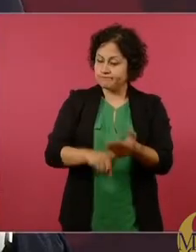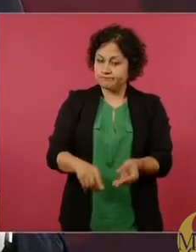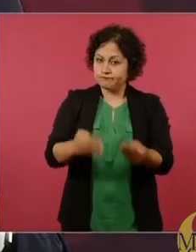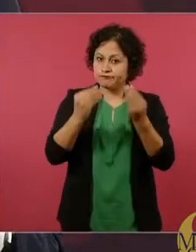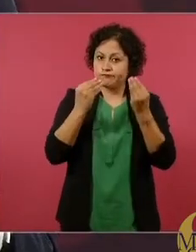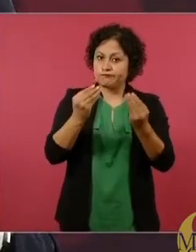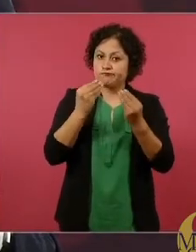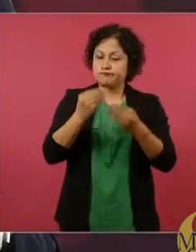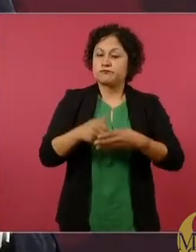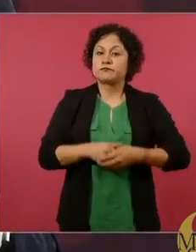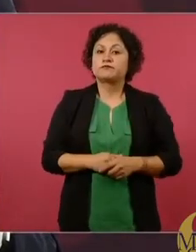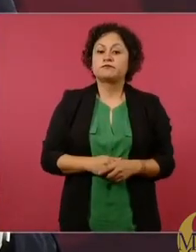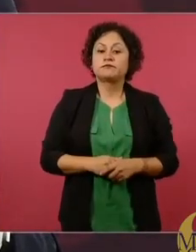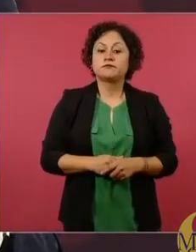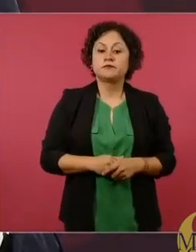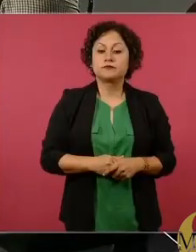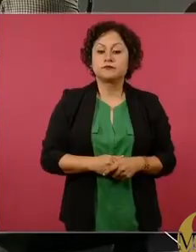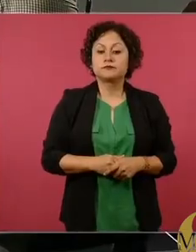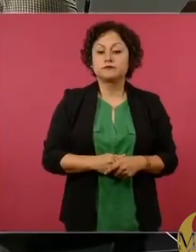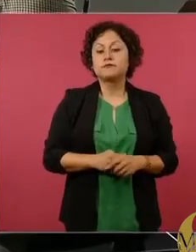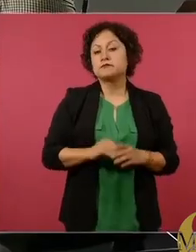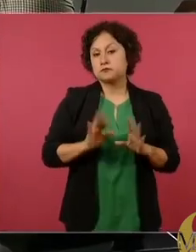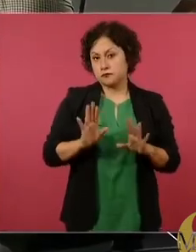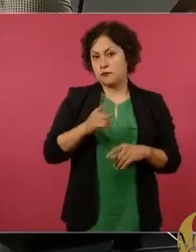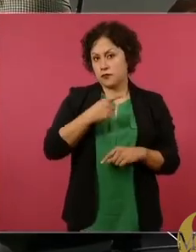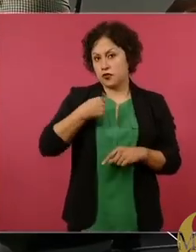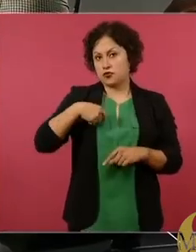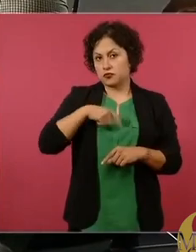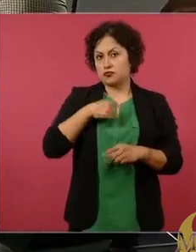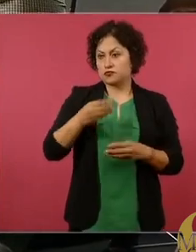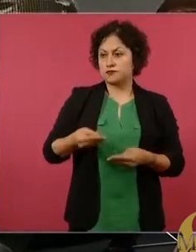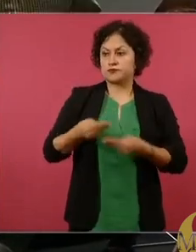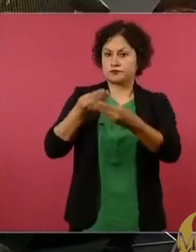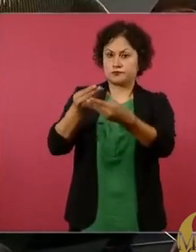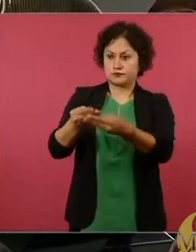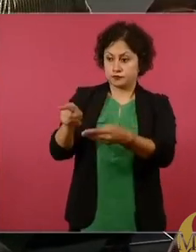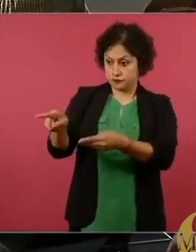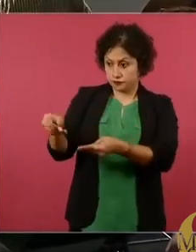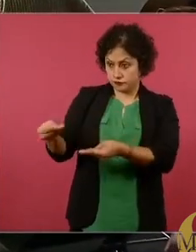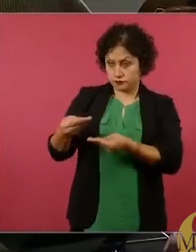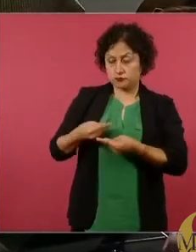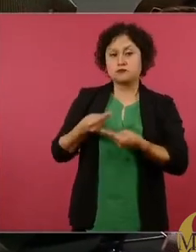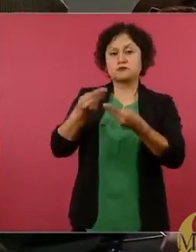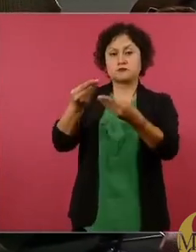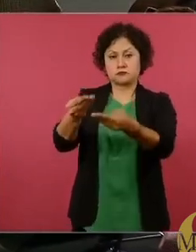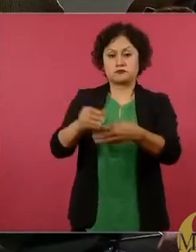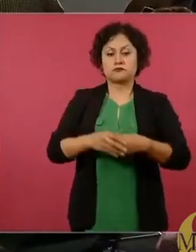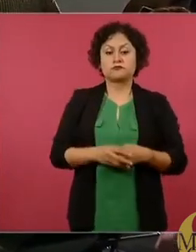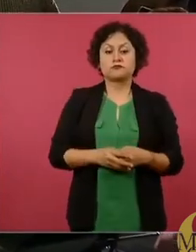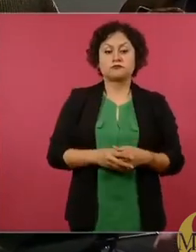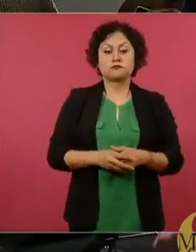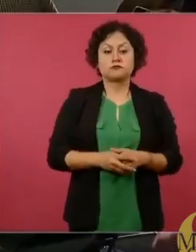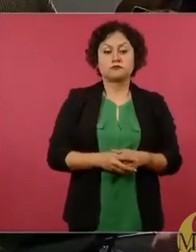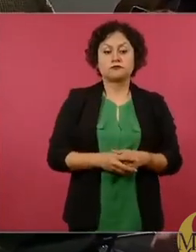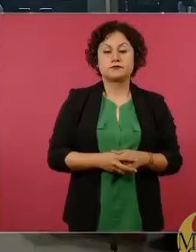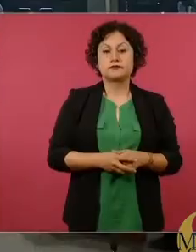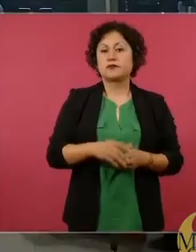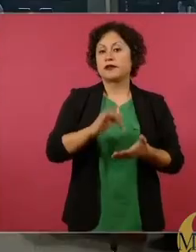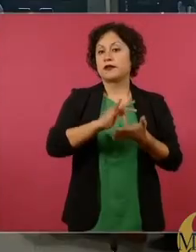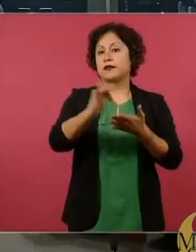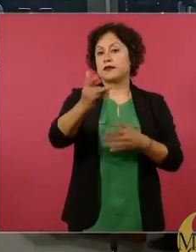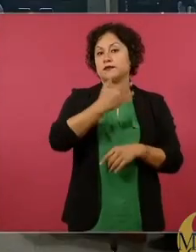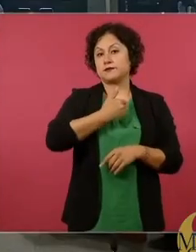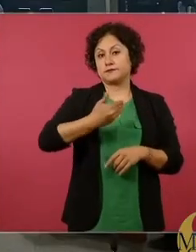Y nosotros vamos a hacerle llegar la propuesta de ustedes. Gracias, señor presidente. Presidente, hay mucho que aprender tanto de